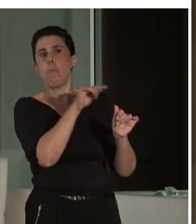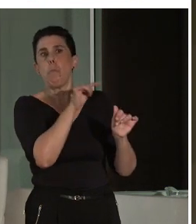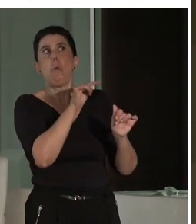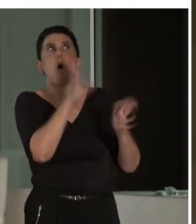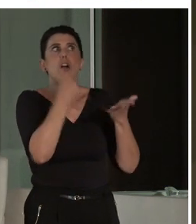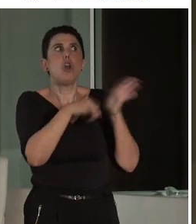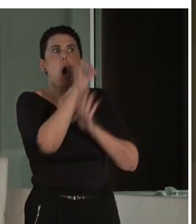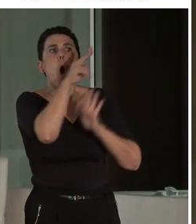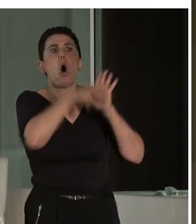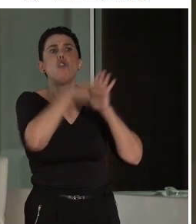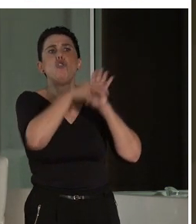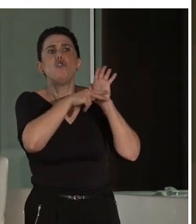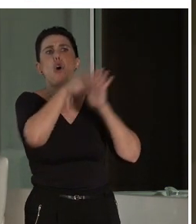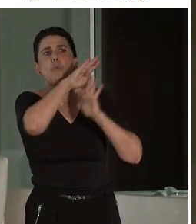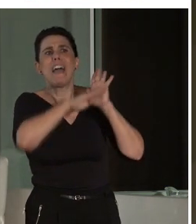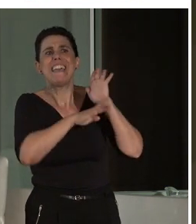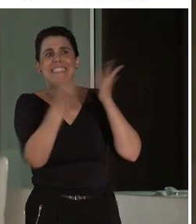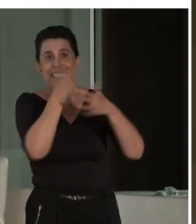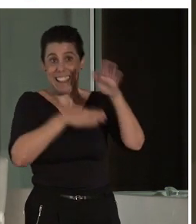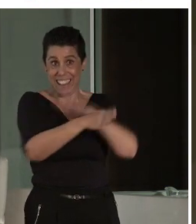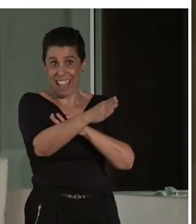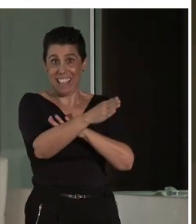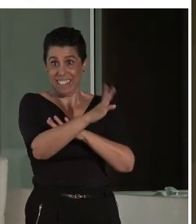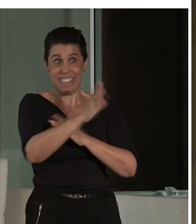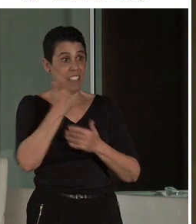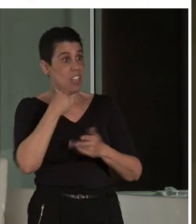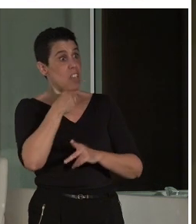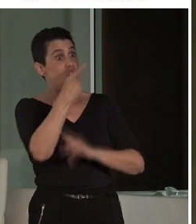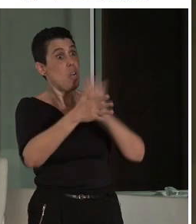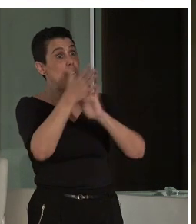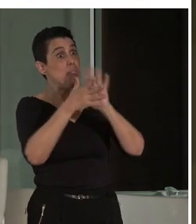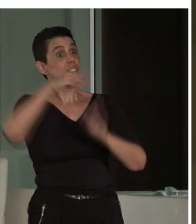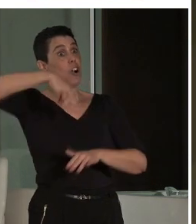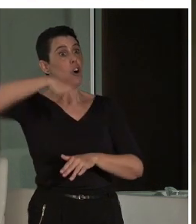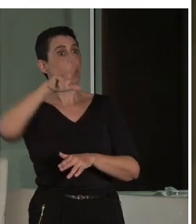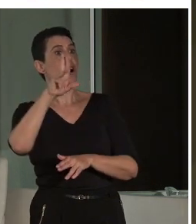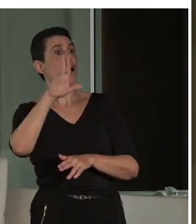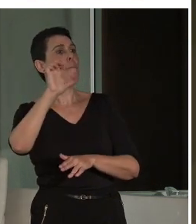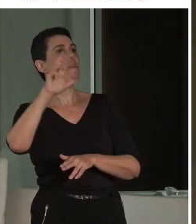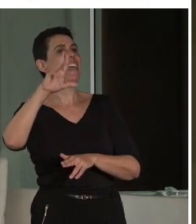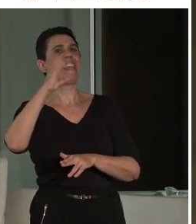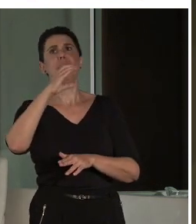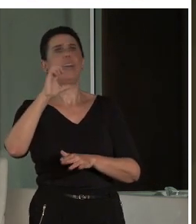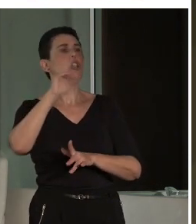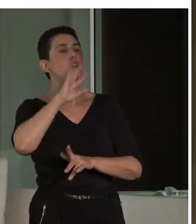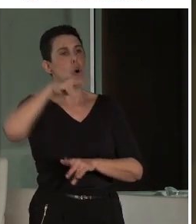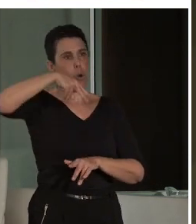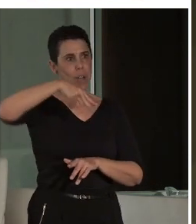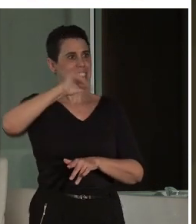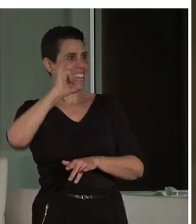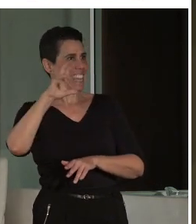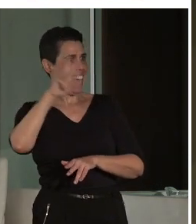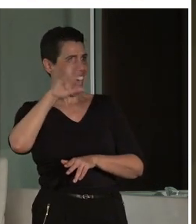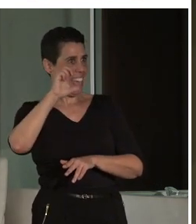estándares de accesibilidad, como muy bien dijo Merce, pero realmente…, no, Merce Nieves, pero que